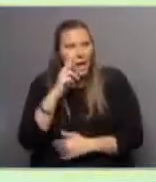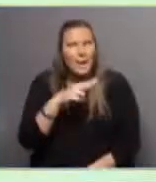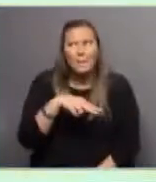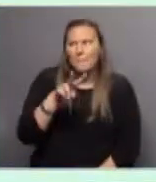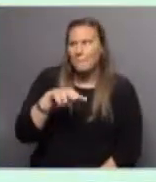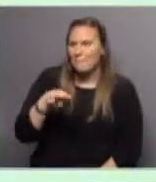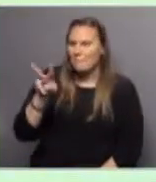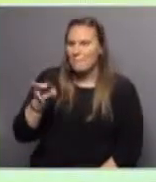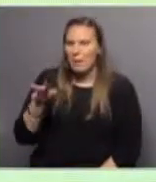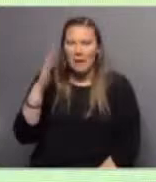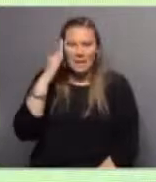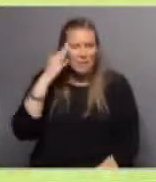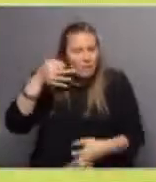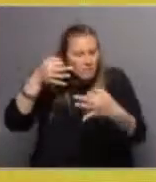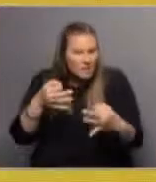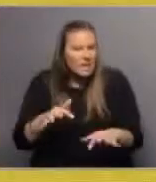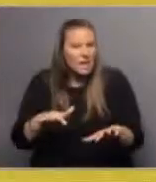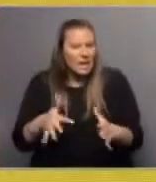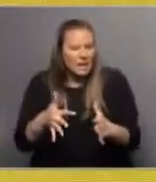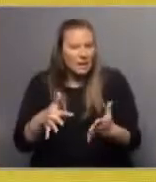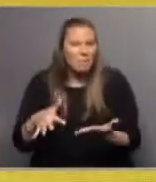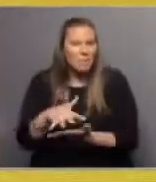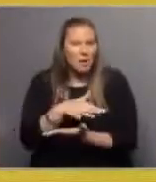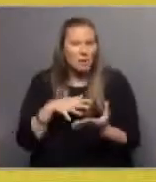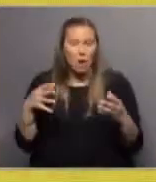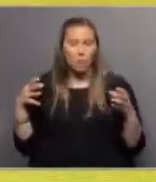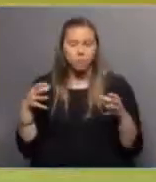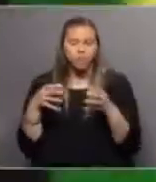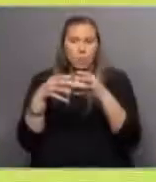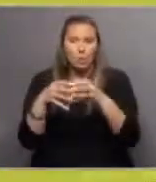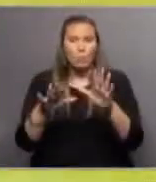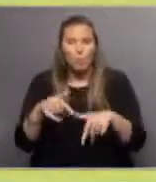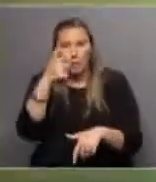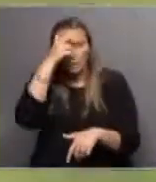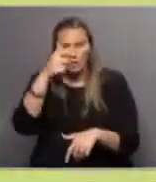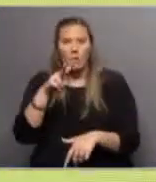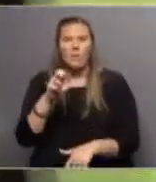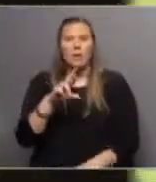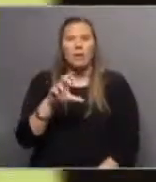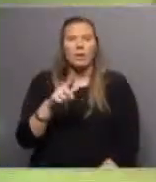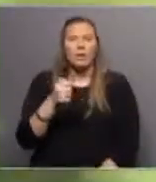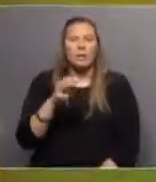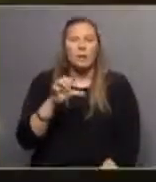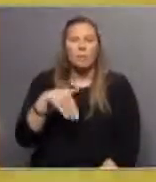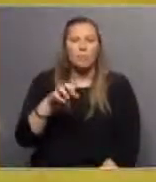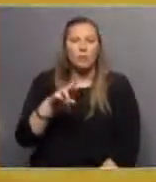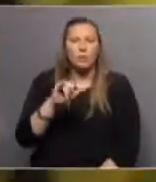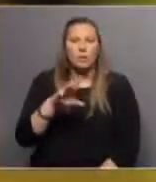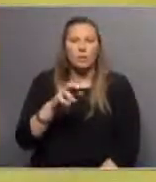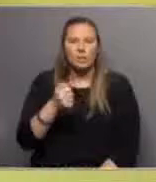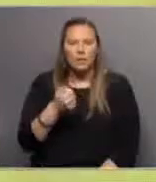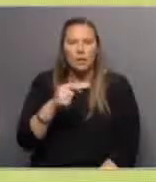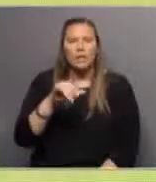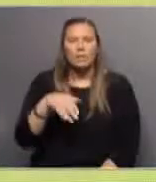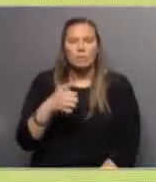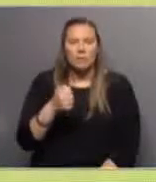dimensión que tiene justamente este parque. Fuimos con todo el equipo de Sobre Ciencias, Diego Varela, Soledad Moreira, Nicolás Almada y Eric